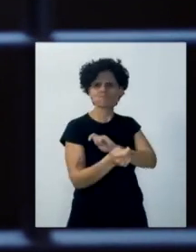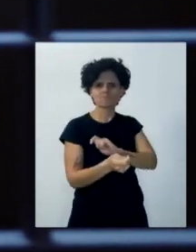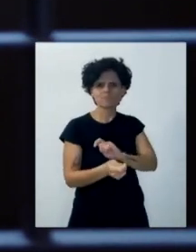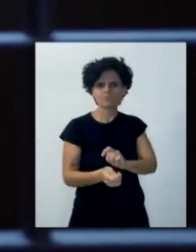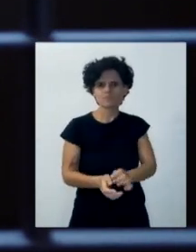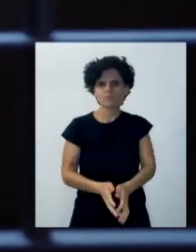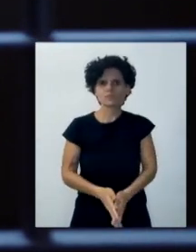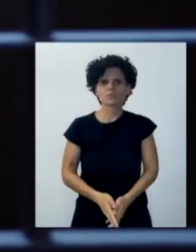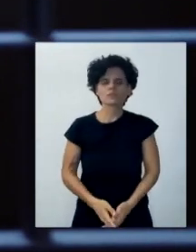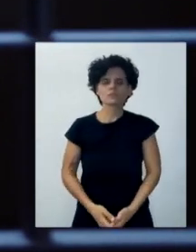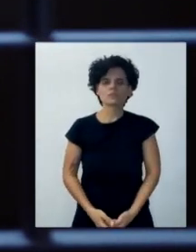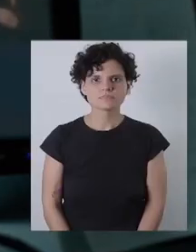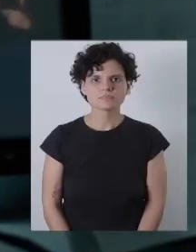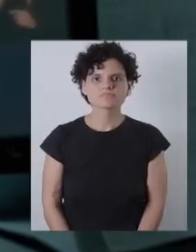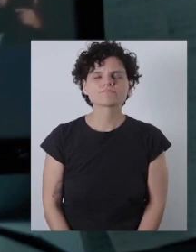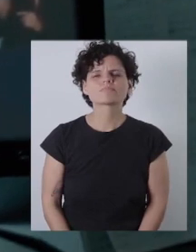Pinochet.